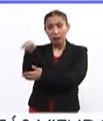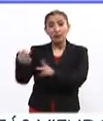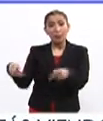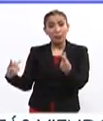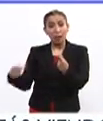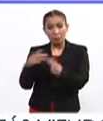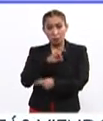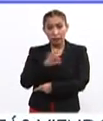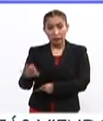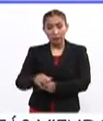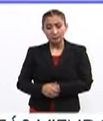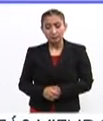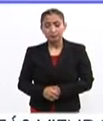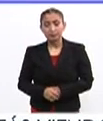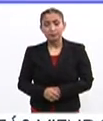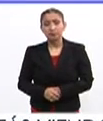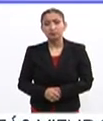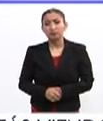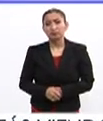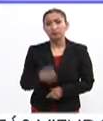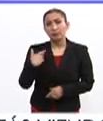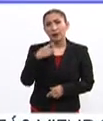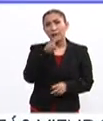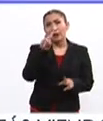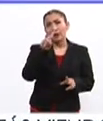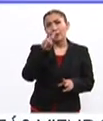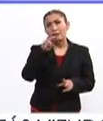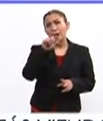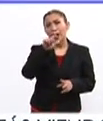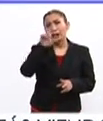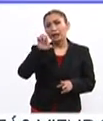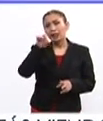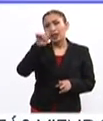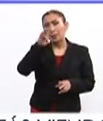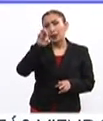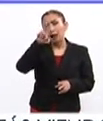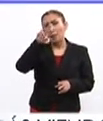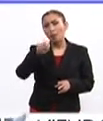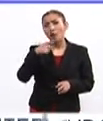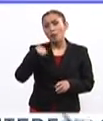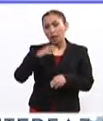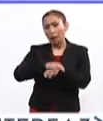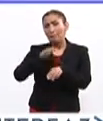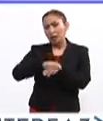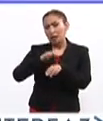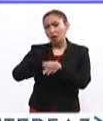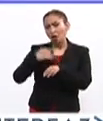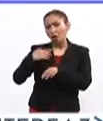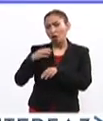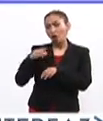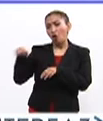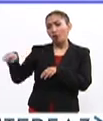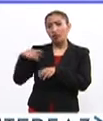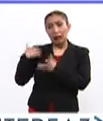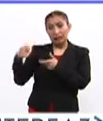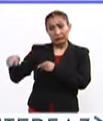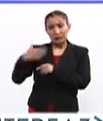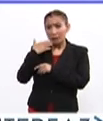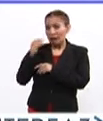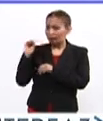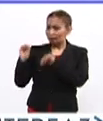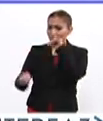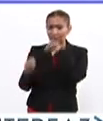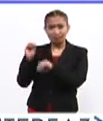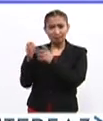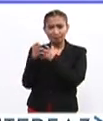comerciales. Hacia el lado de Valle de Bravo, con mi amigo Luciano Zárate, está construyendo verdaderas... Ha